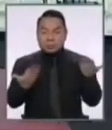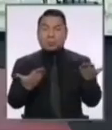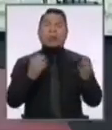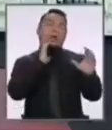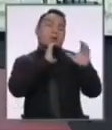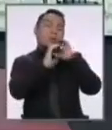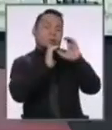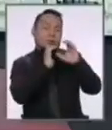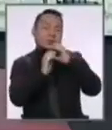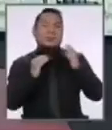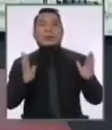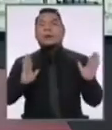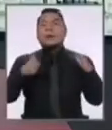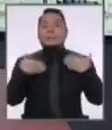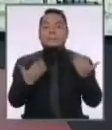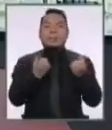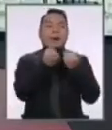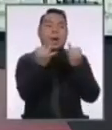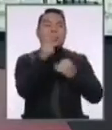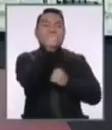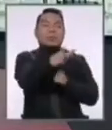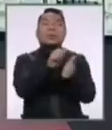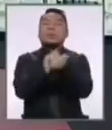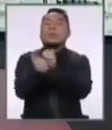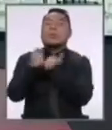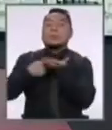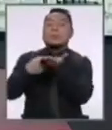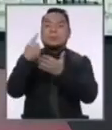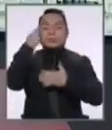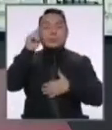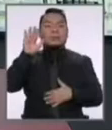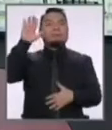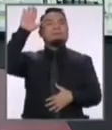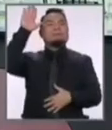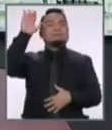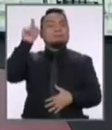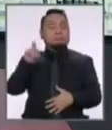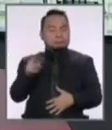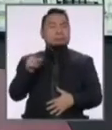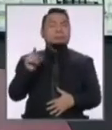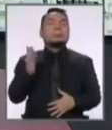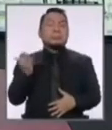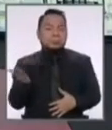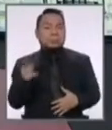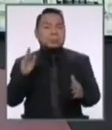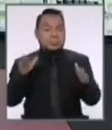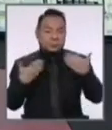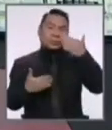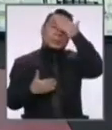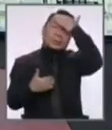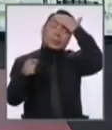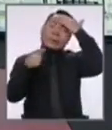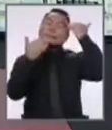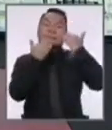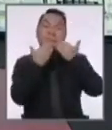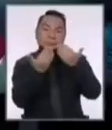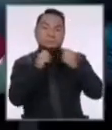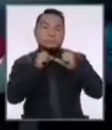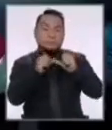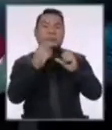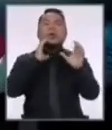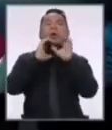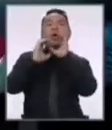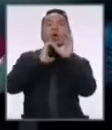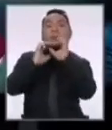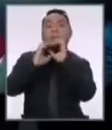conversar, podamos, algunos candidatos, levantando la mano, tomar la aposta y poder seguir el